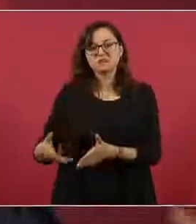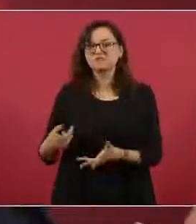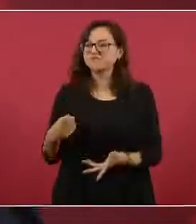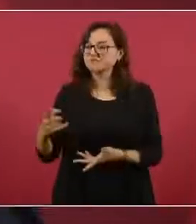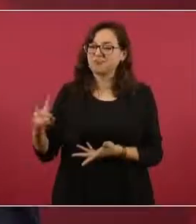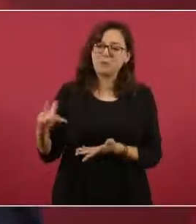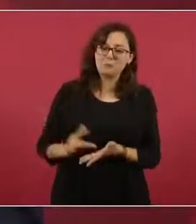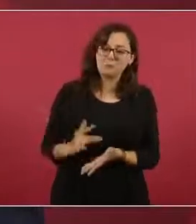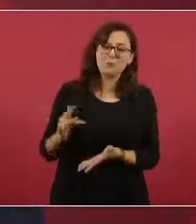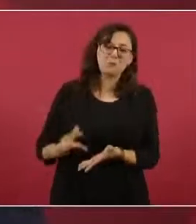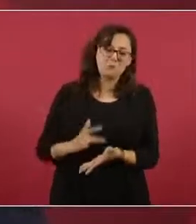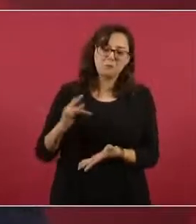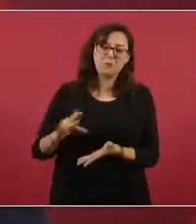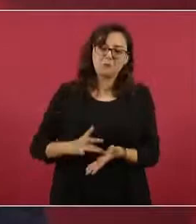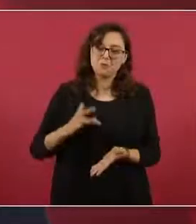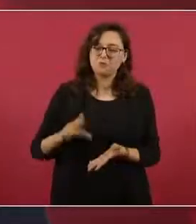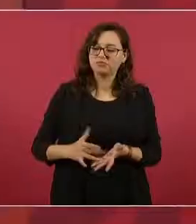solidarios.